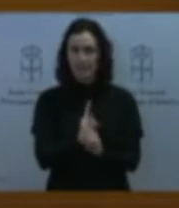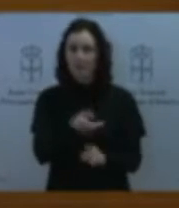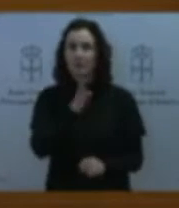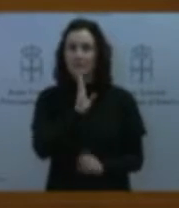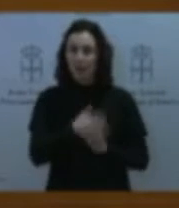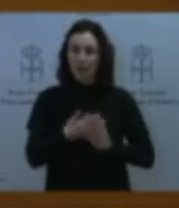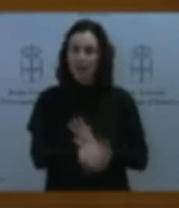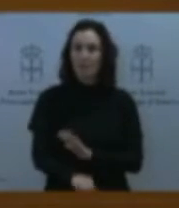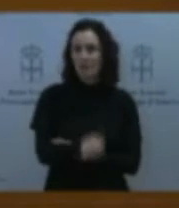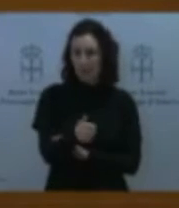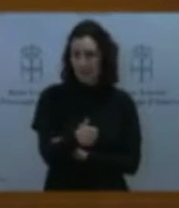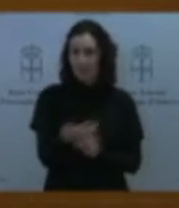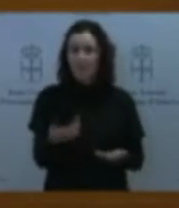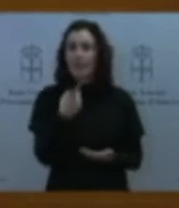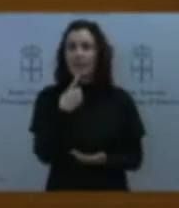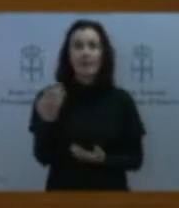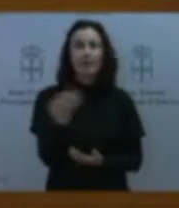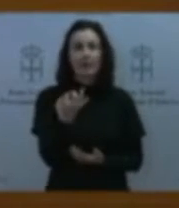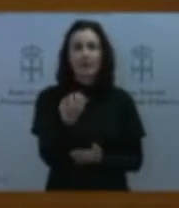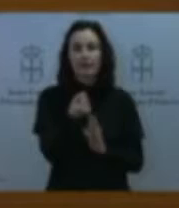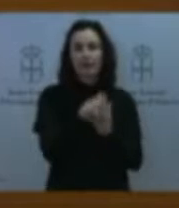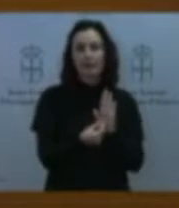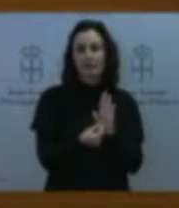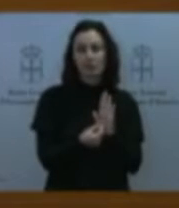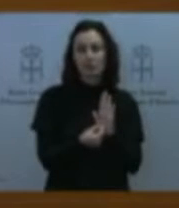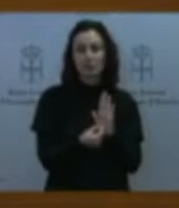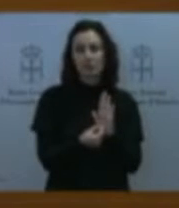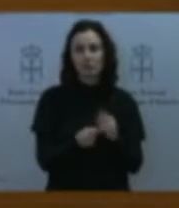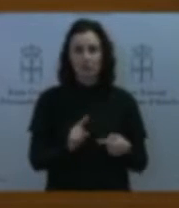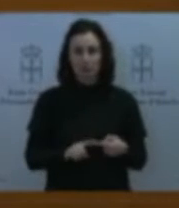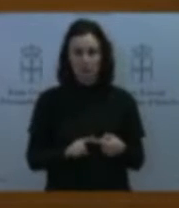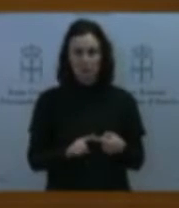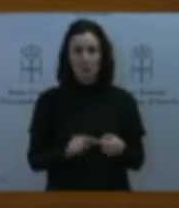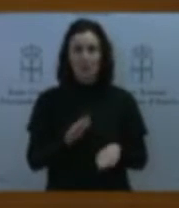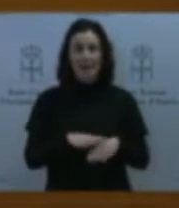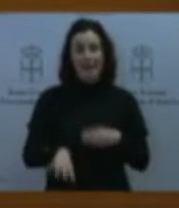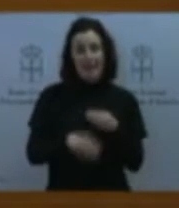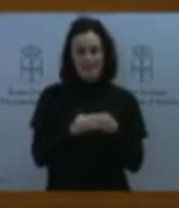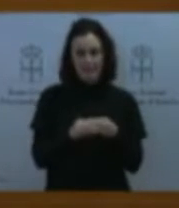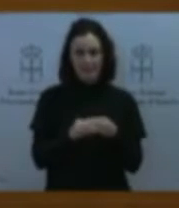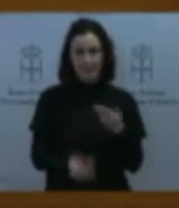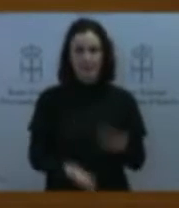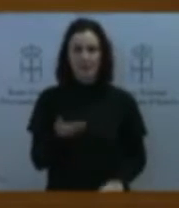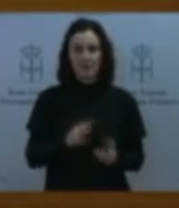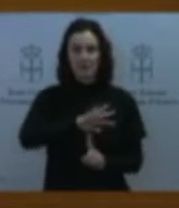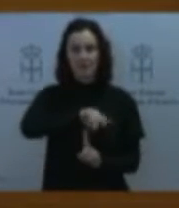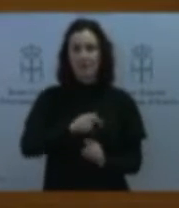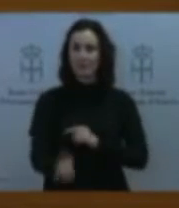uno de los requisitos la prueba que lleve anexa a una evaluación ambiental estratégica según la normativa